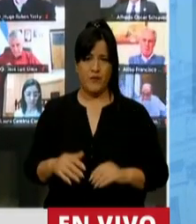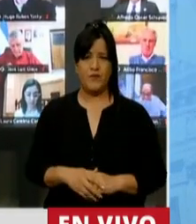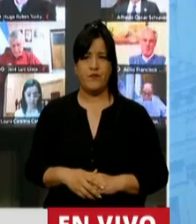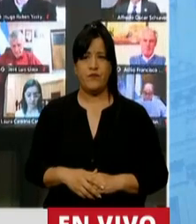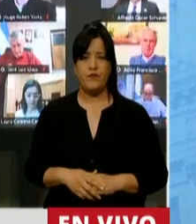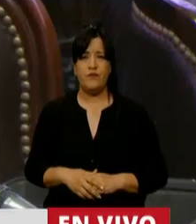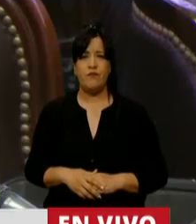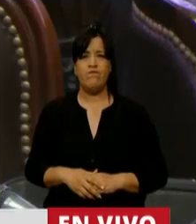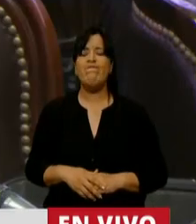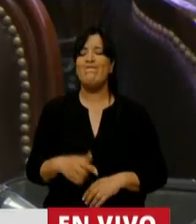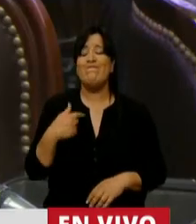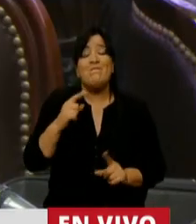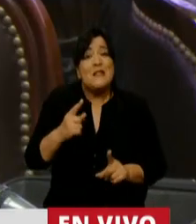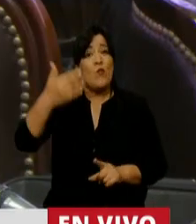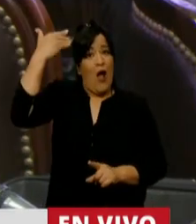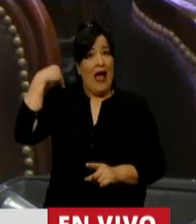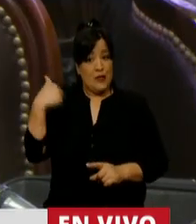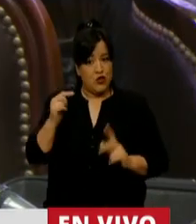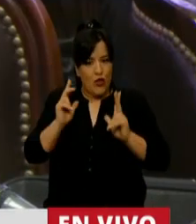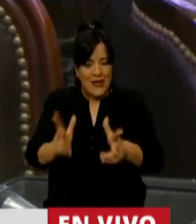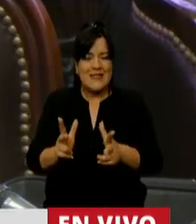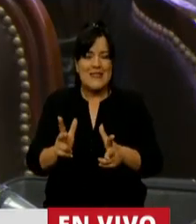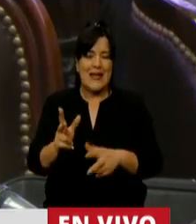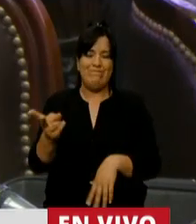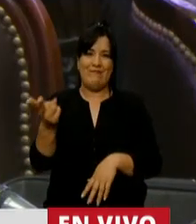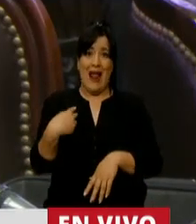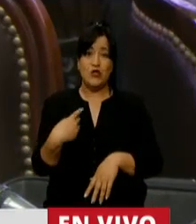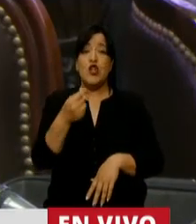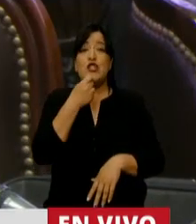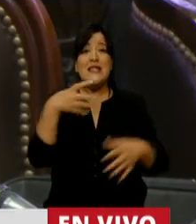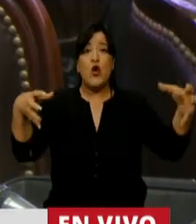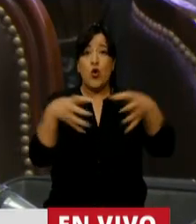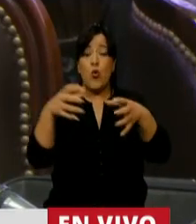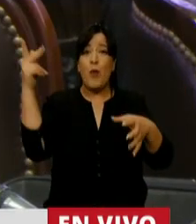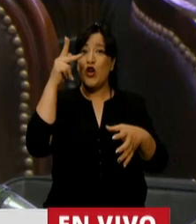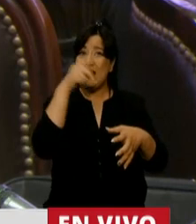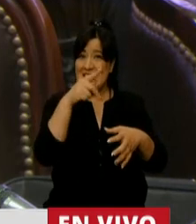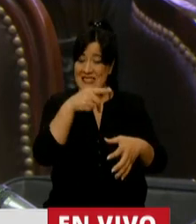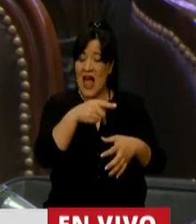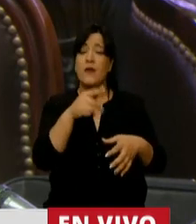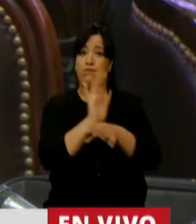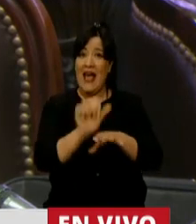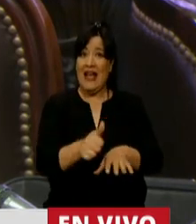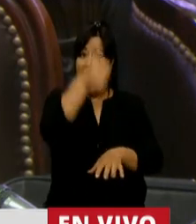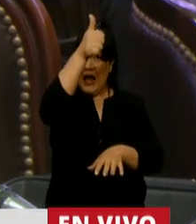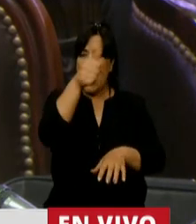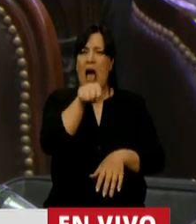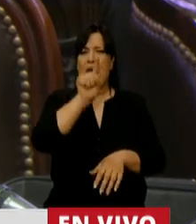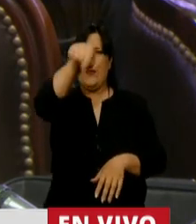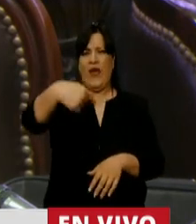Y que confirma lo que yo decía. Que si ganaba el kirchnerismo, iba a estar en riesgo